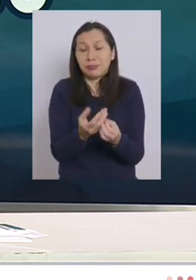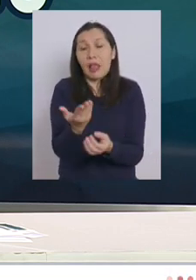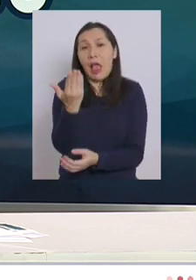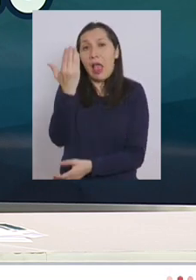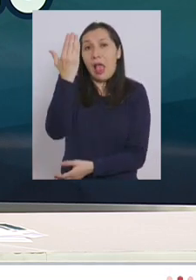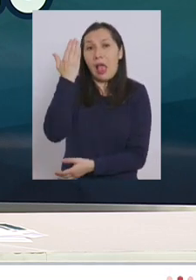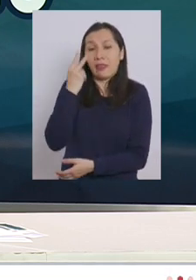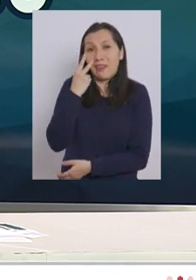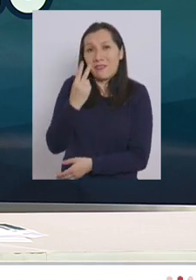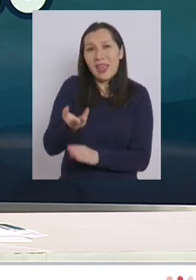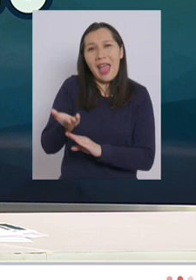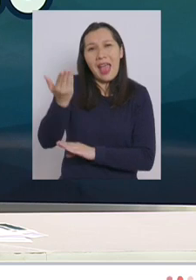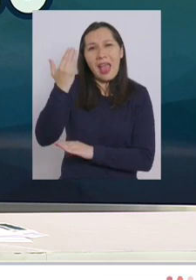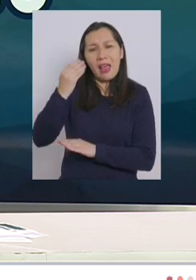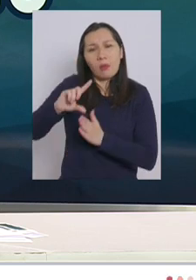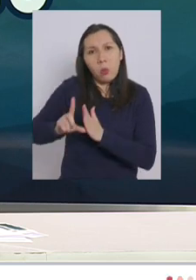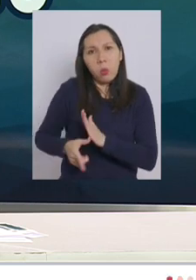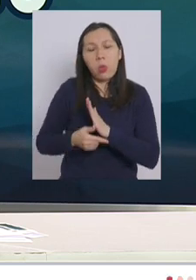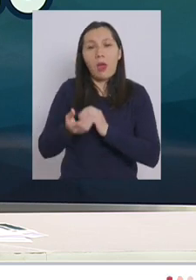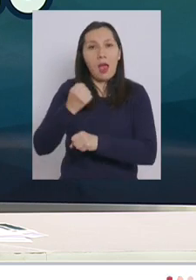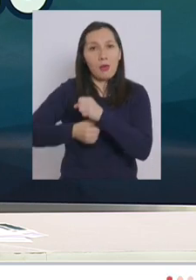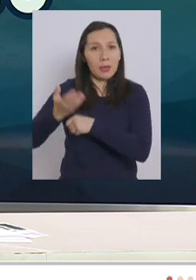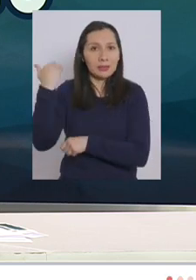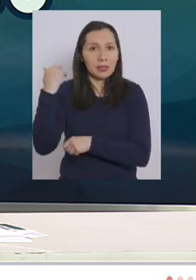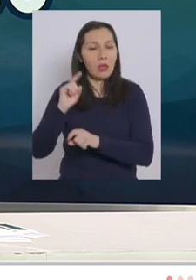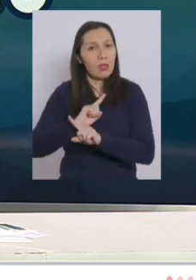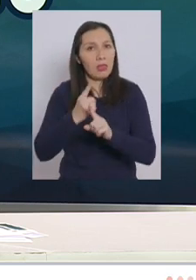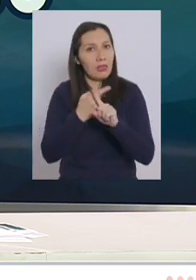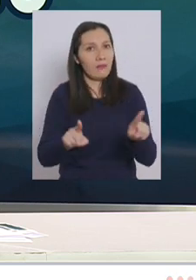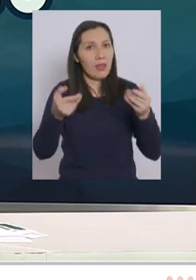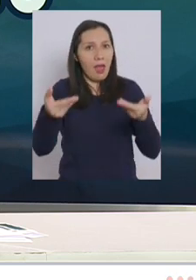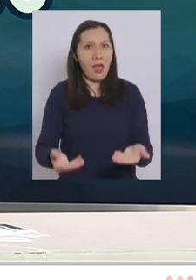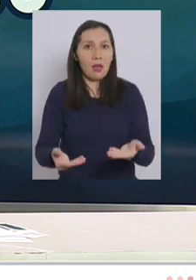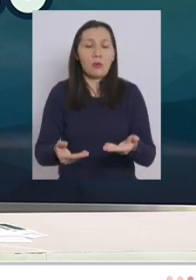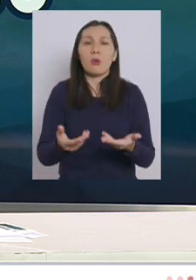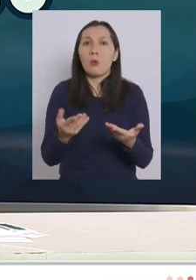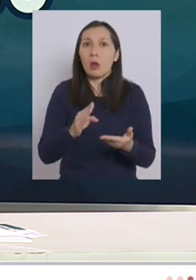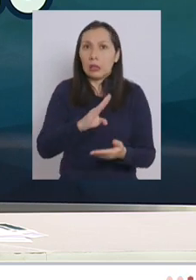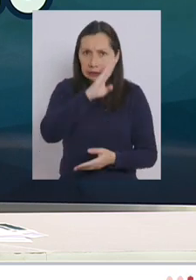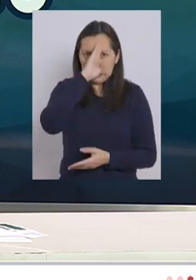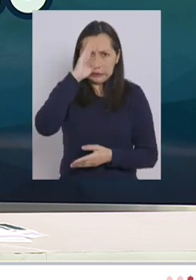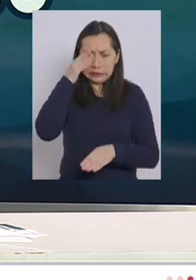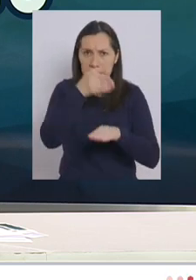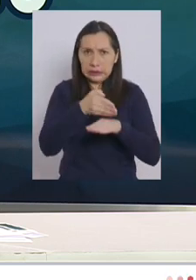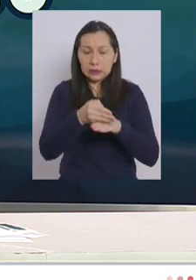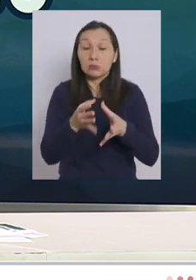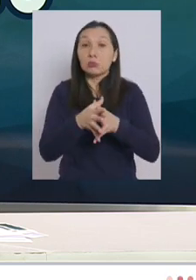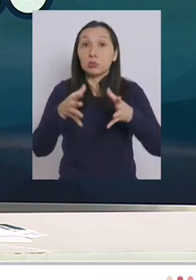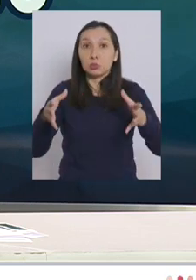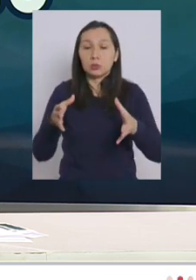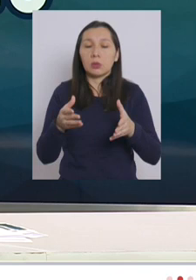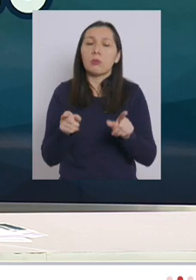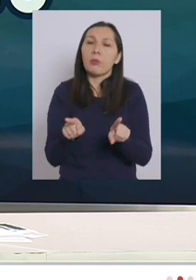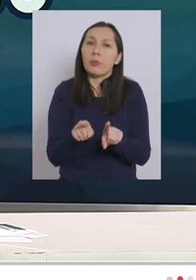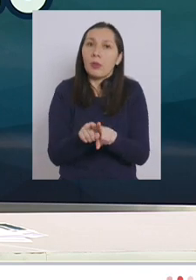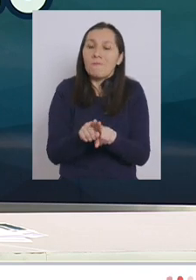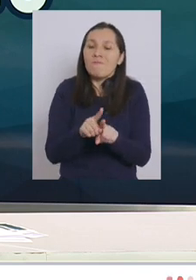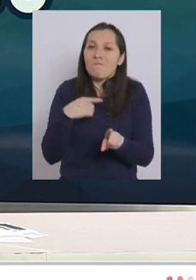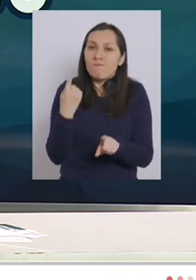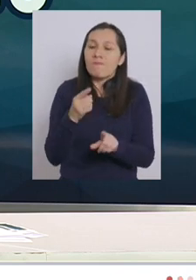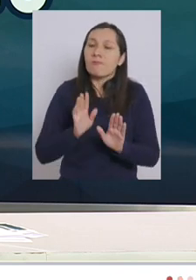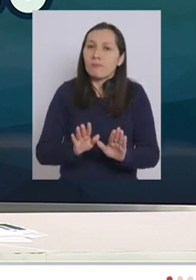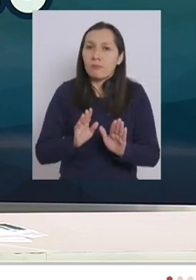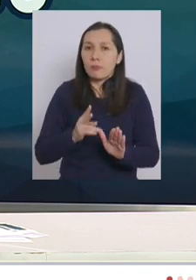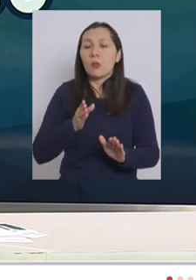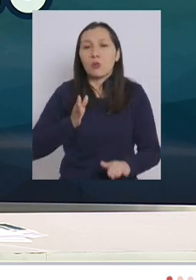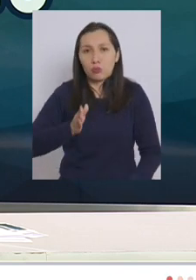que vimos el año pasado con una demanda también bastante alta así es que esperamos seguir